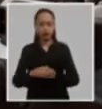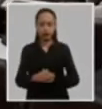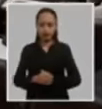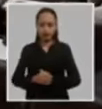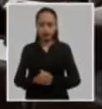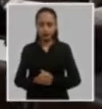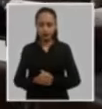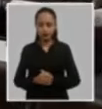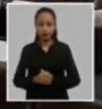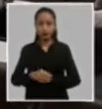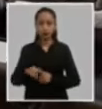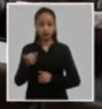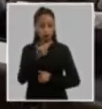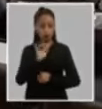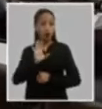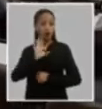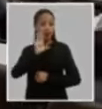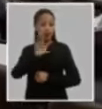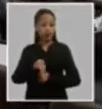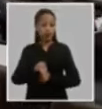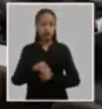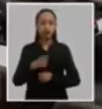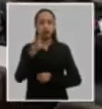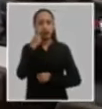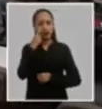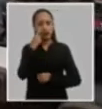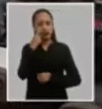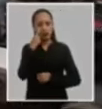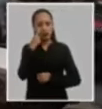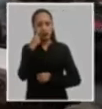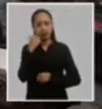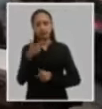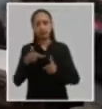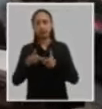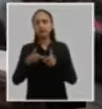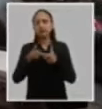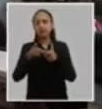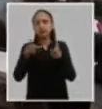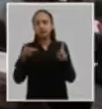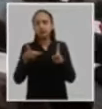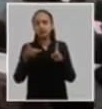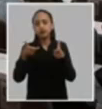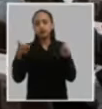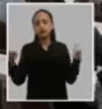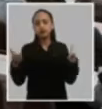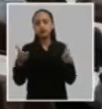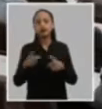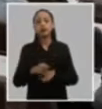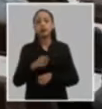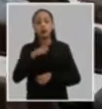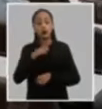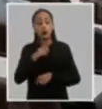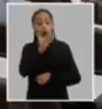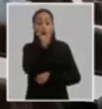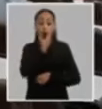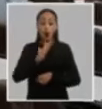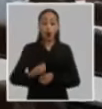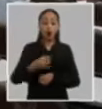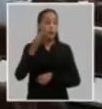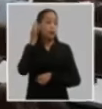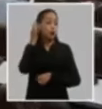igualmente señaló que se observa un incremento progresivo y sostenido en la promoción de jóvenes mujeres